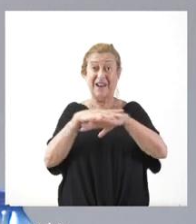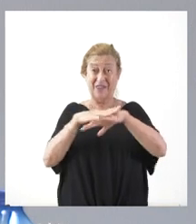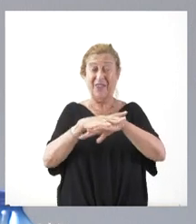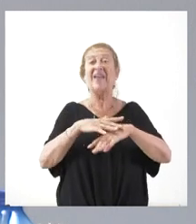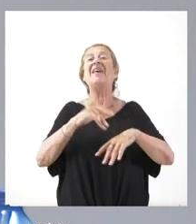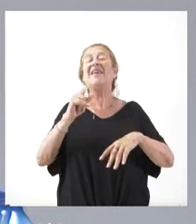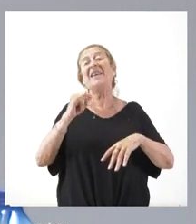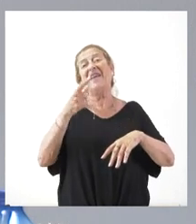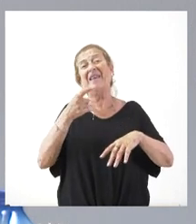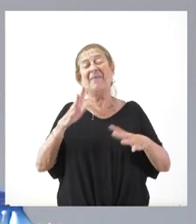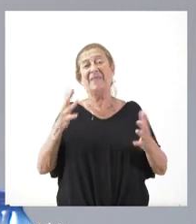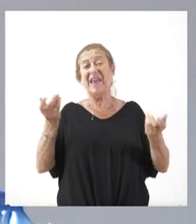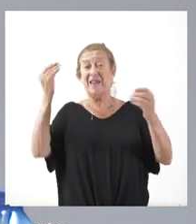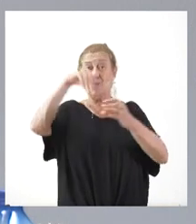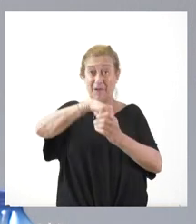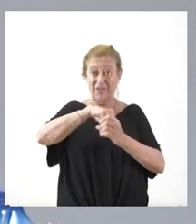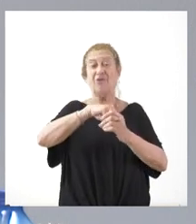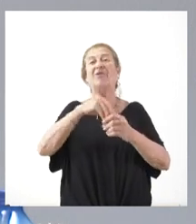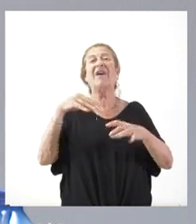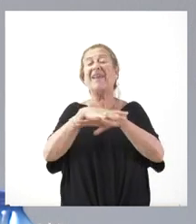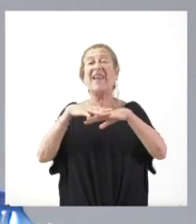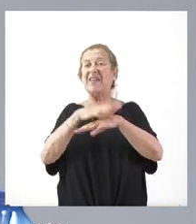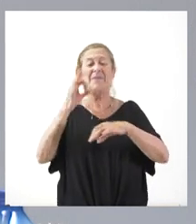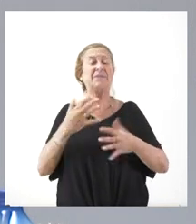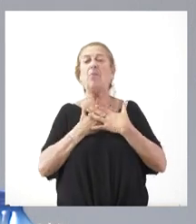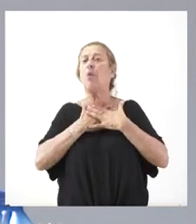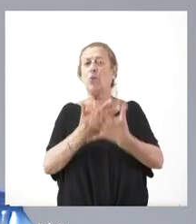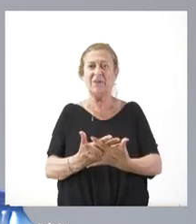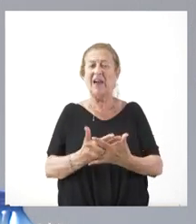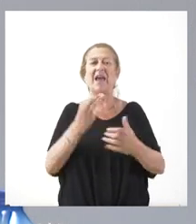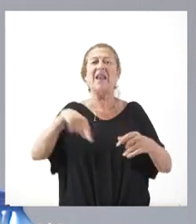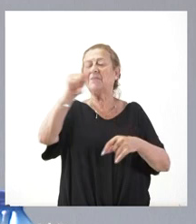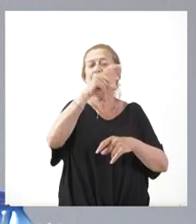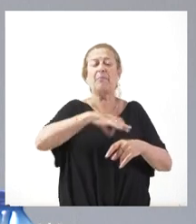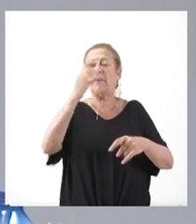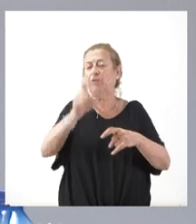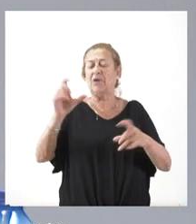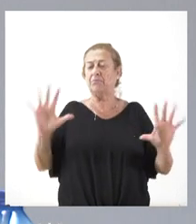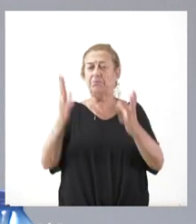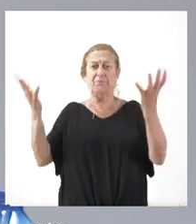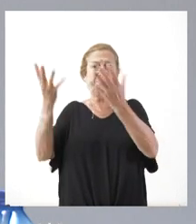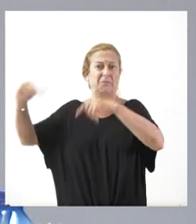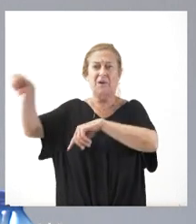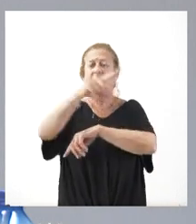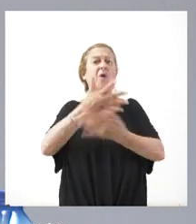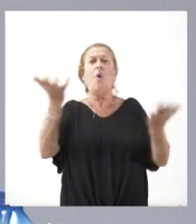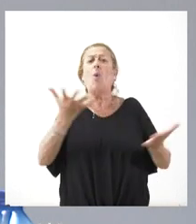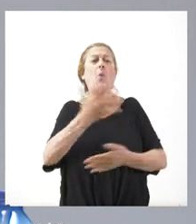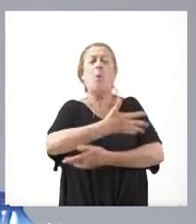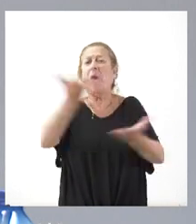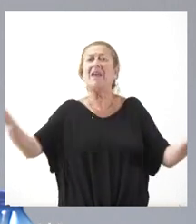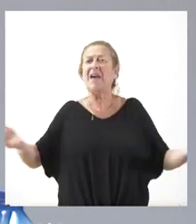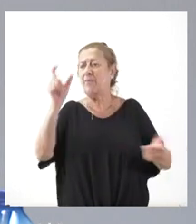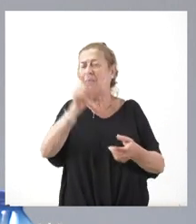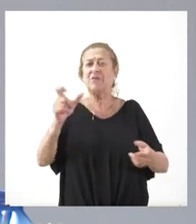y la incorporación a la red CILOG siempre es voluntaria y a iniciativa de los promotores y, por tanto, cualquier promotor que